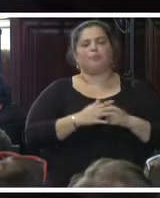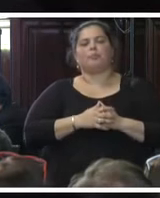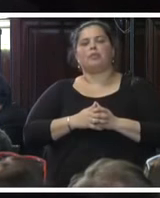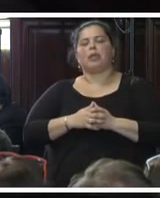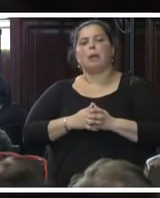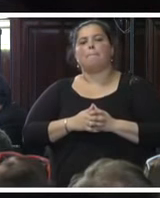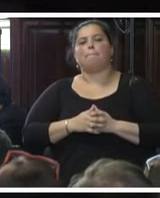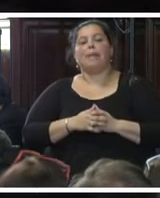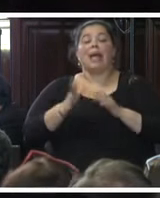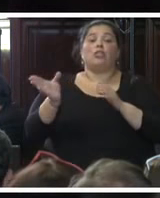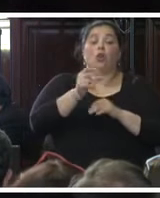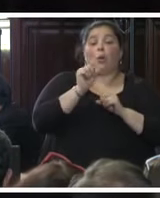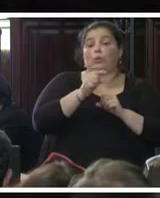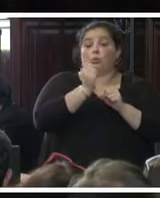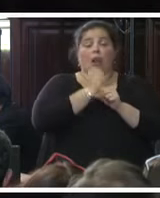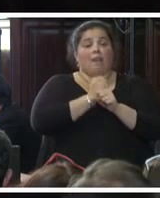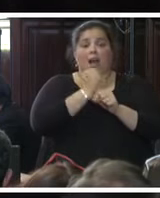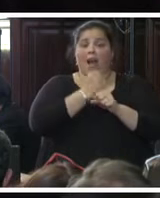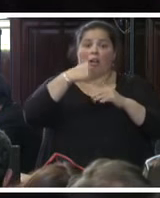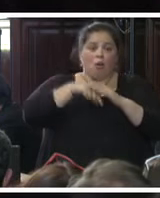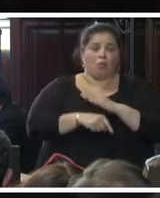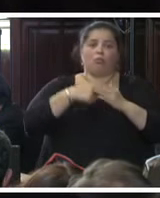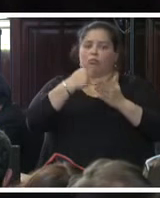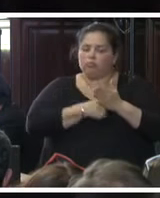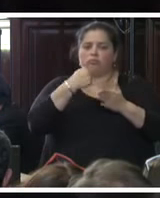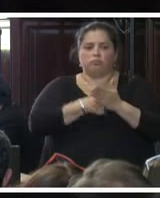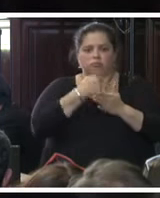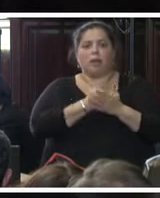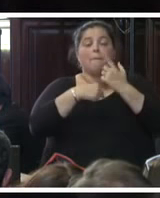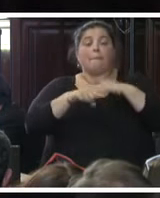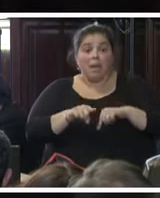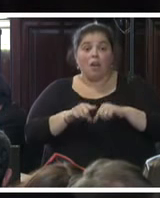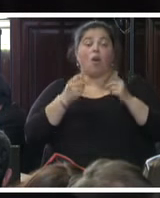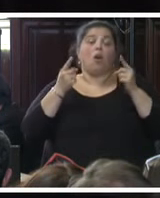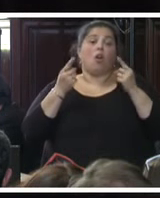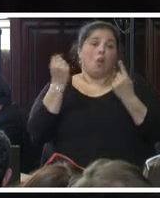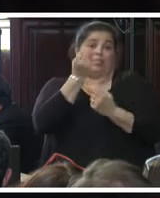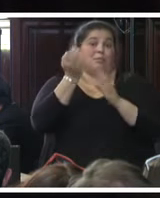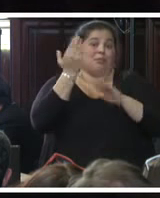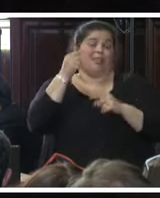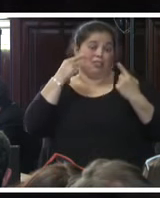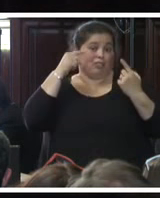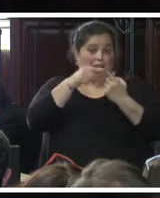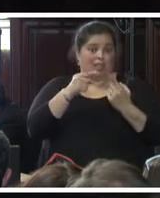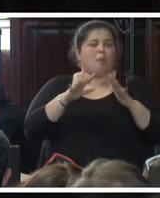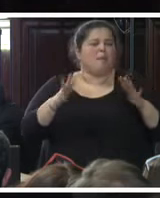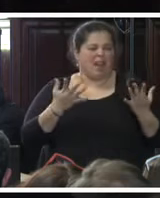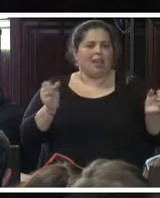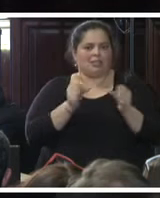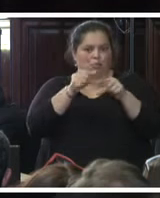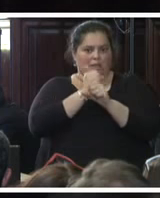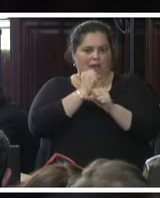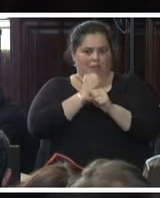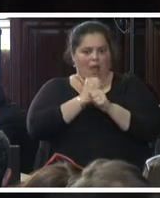es el trabajo laborioso, lo importante son los objetivos. ¿Qué se procuró con todo esto? Bueno, detectar comunicaciones